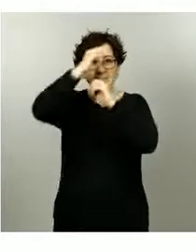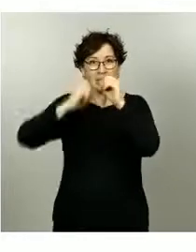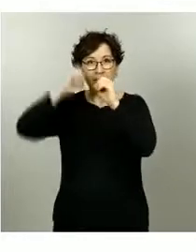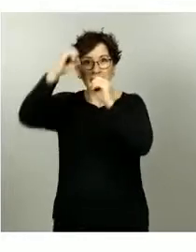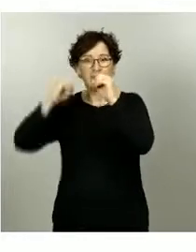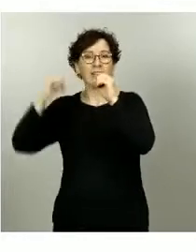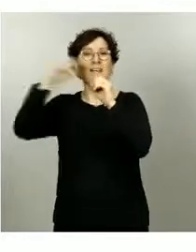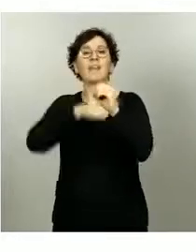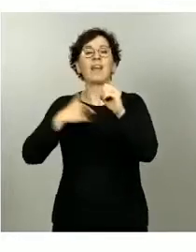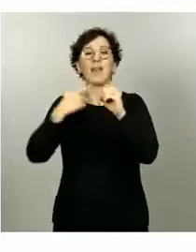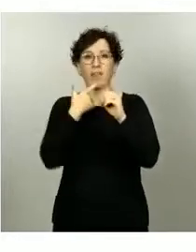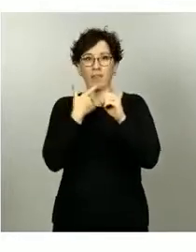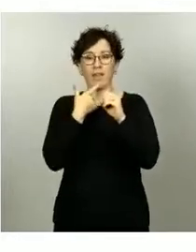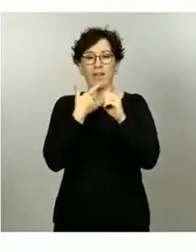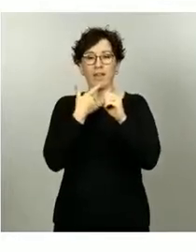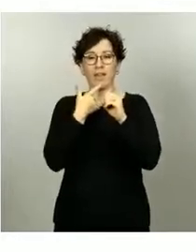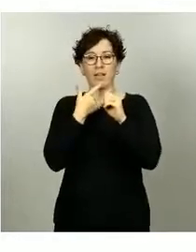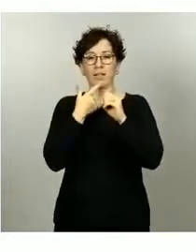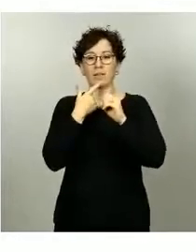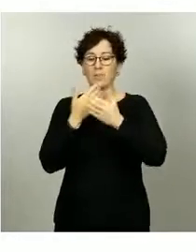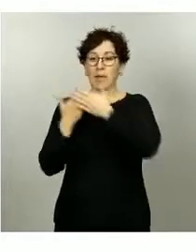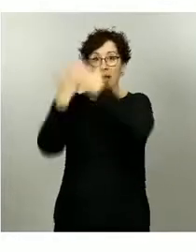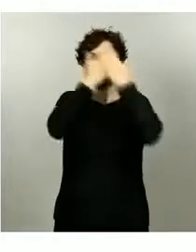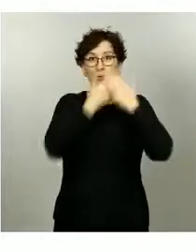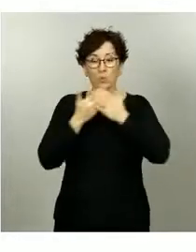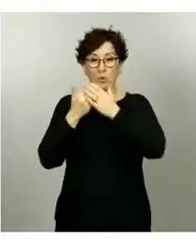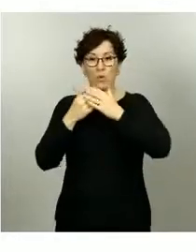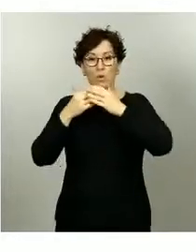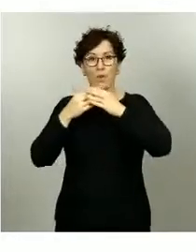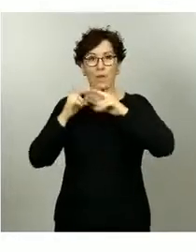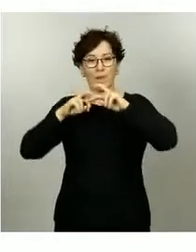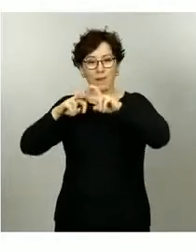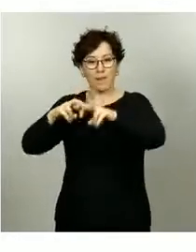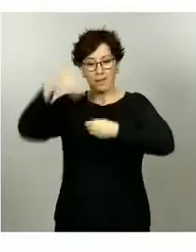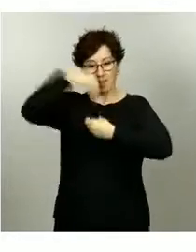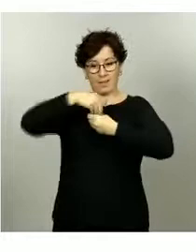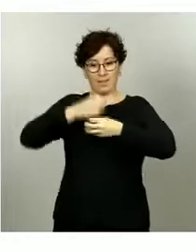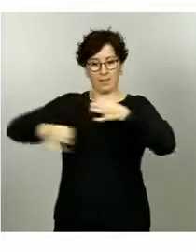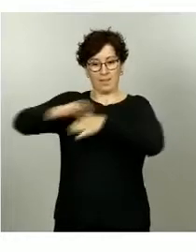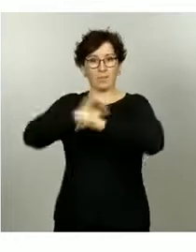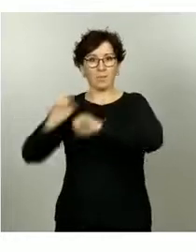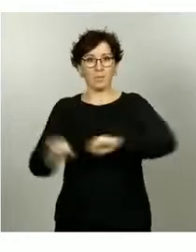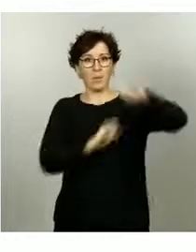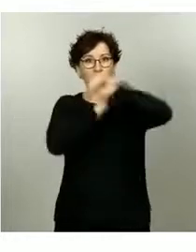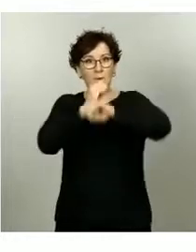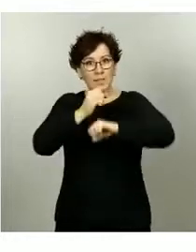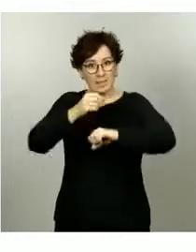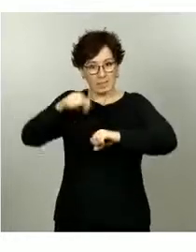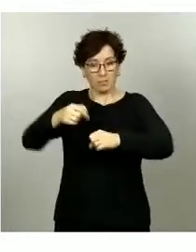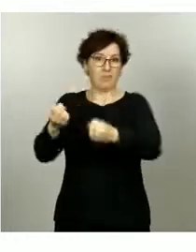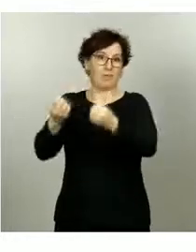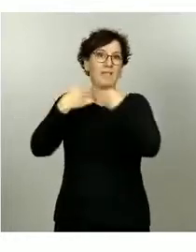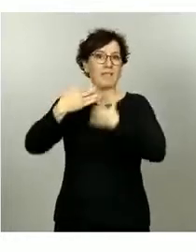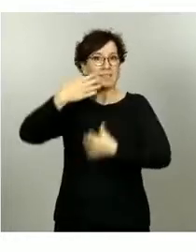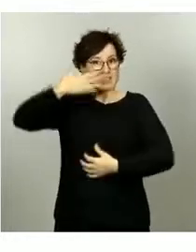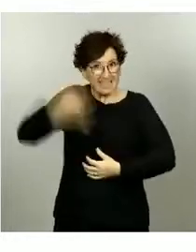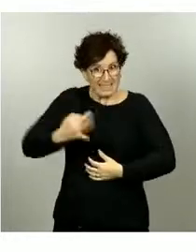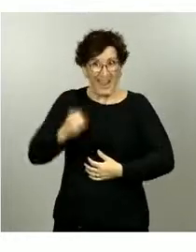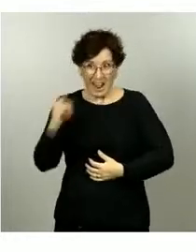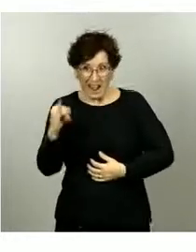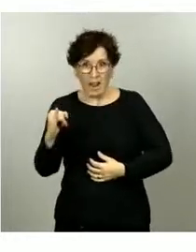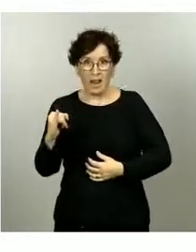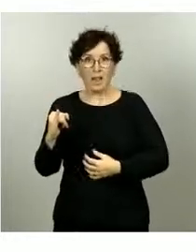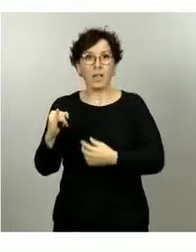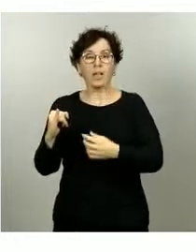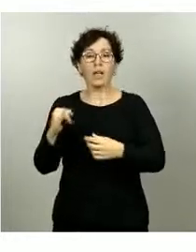alrededor de esa línea negra que se ve, implica que la correlación entre lo que el estudio de seroprevalencia indica que ha